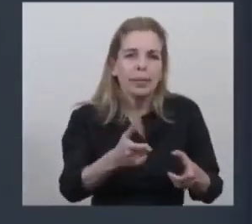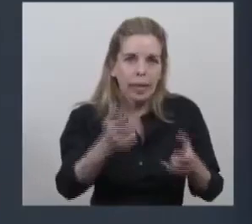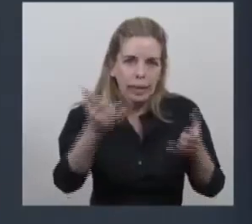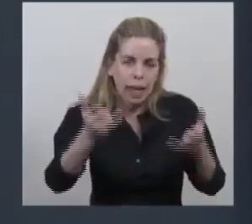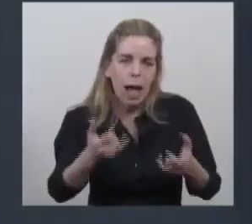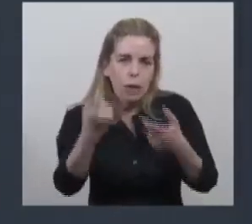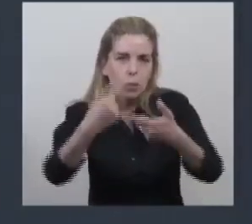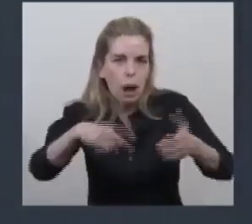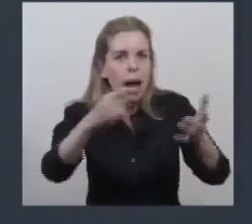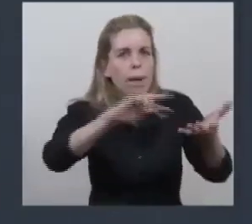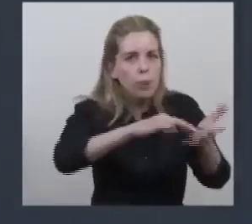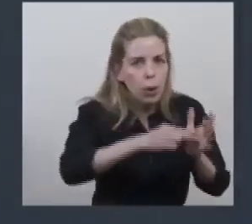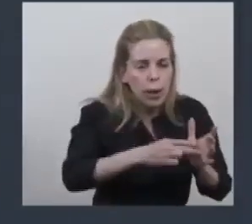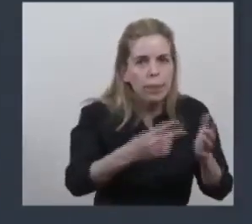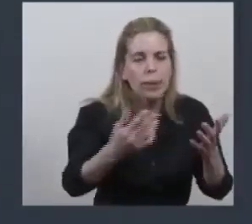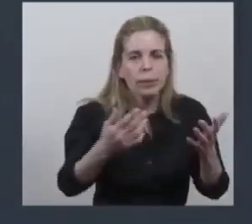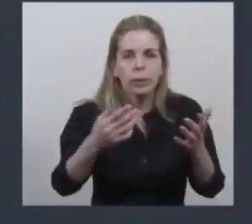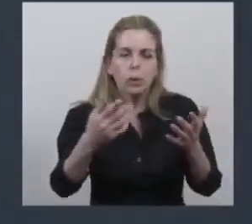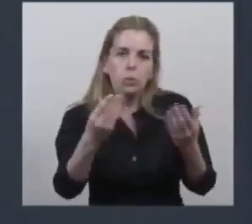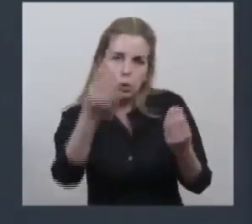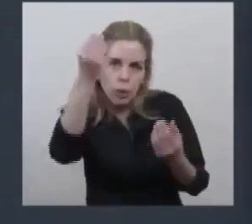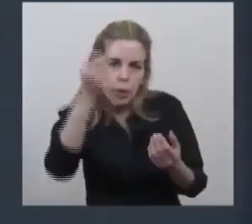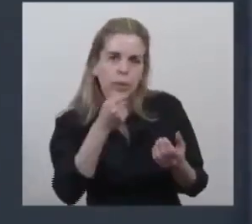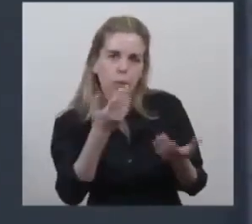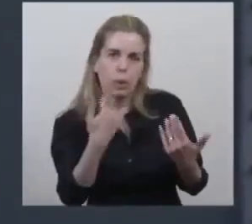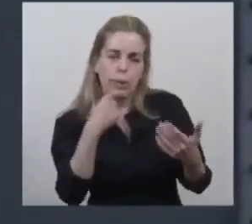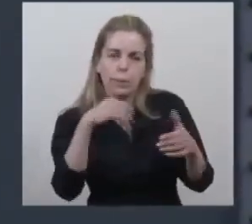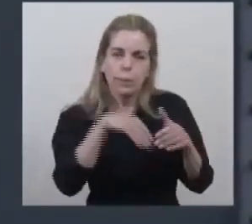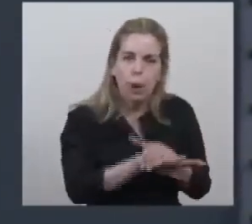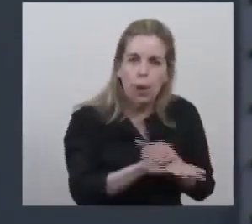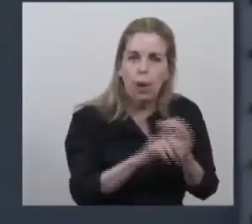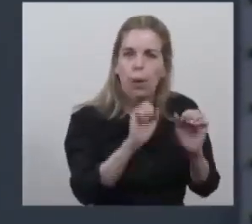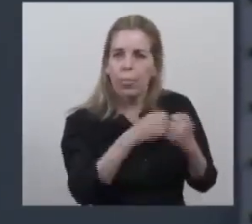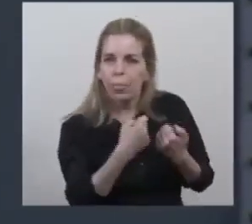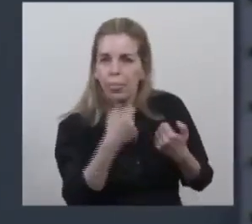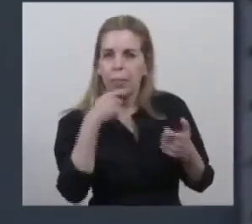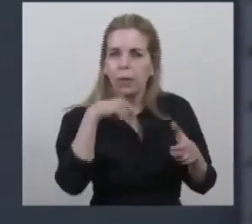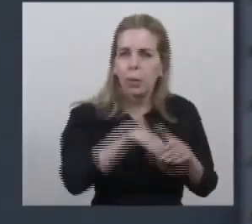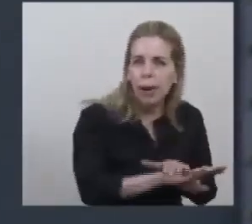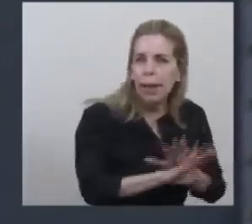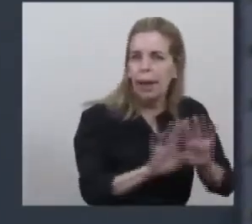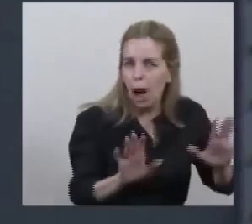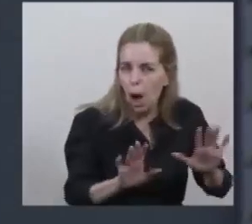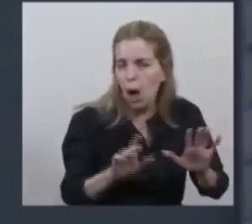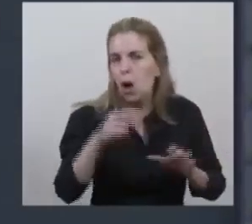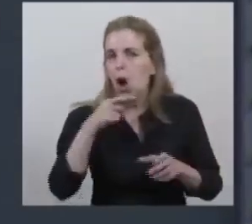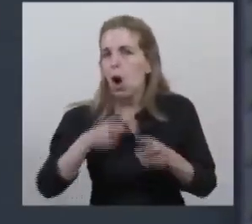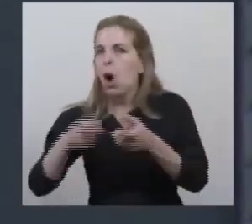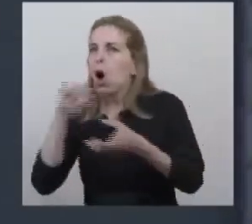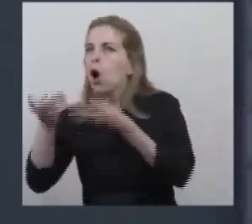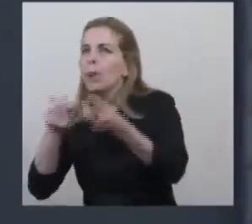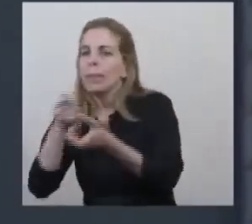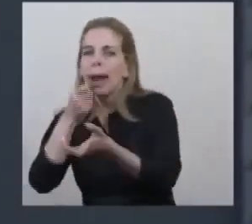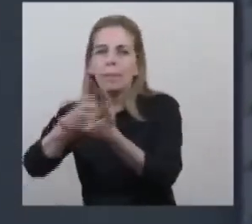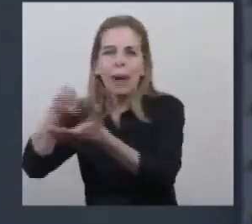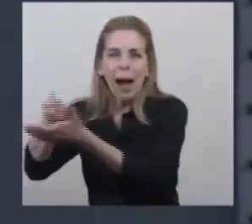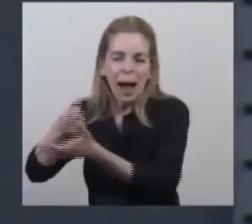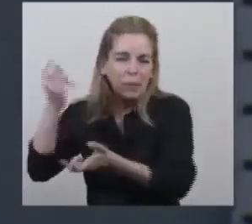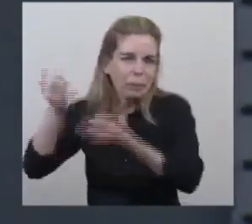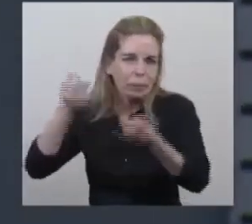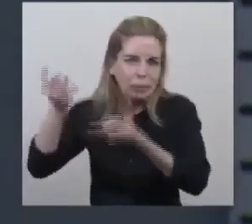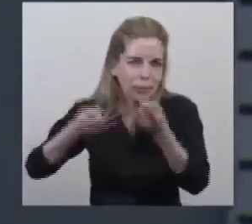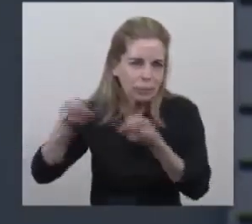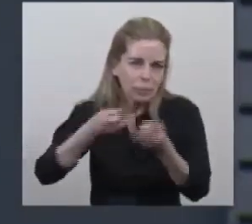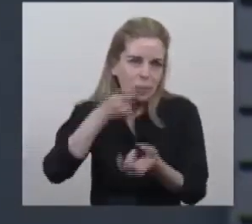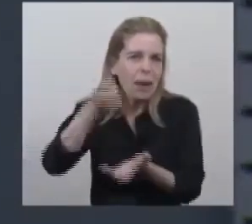esconder, se pueden ocultar, se pueden trabajar con marketing, se le puede pagar y comprar a determinado sector de la prensa